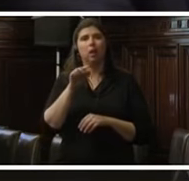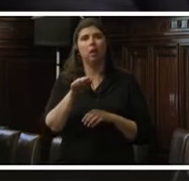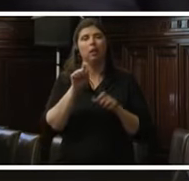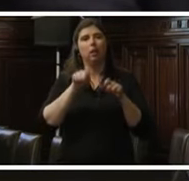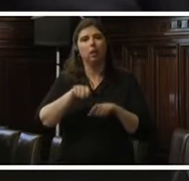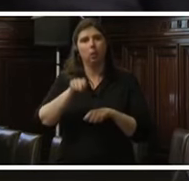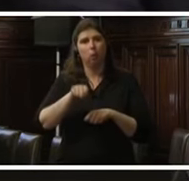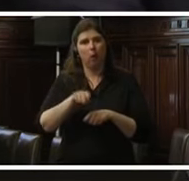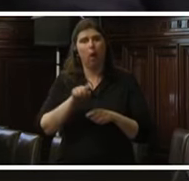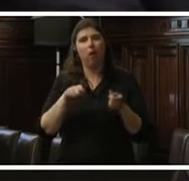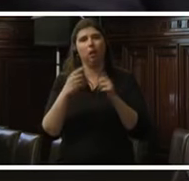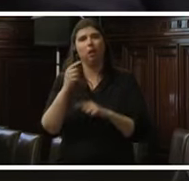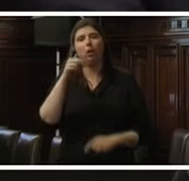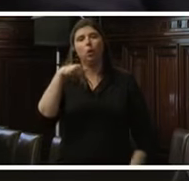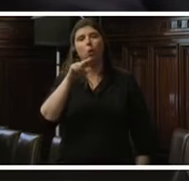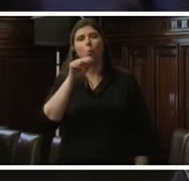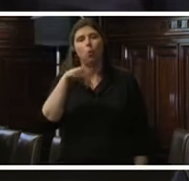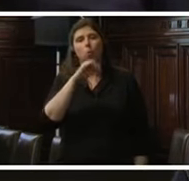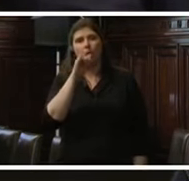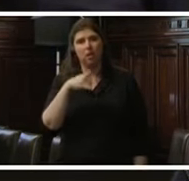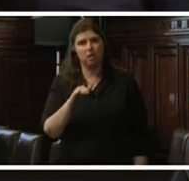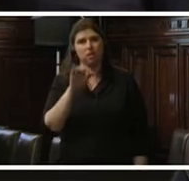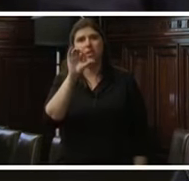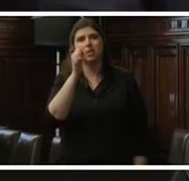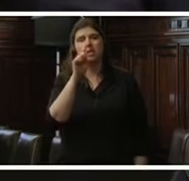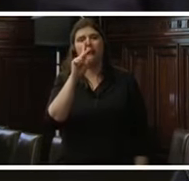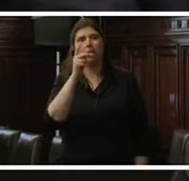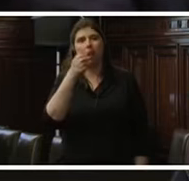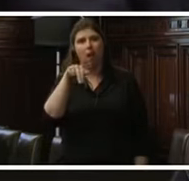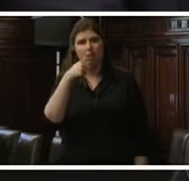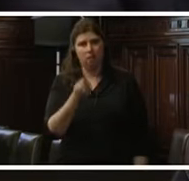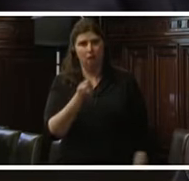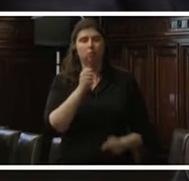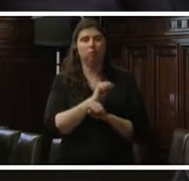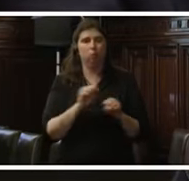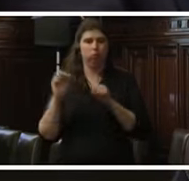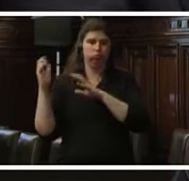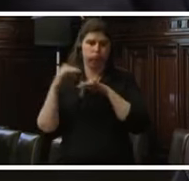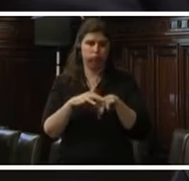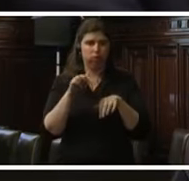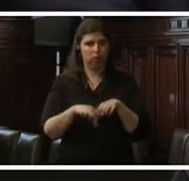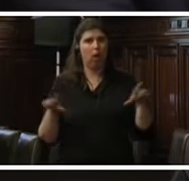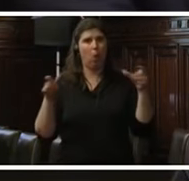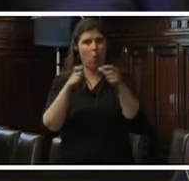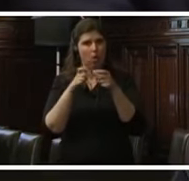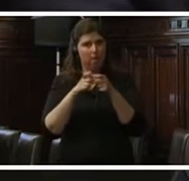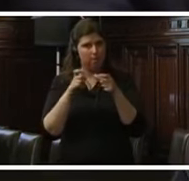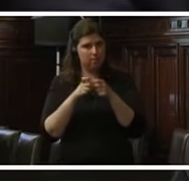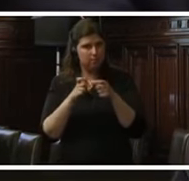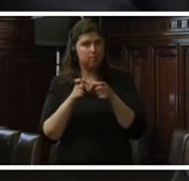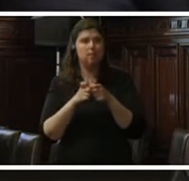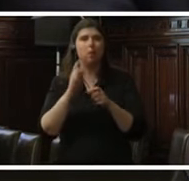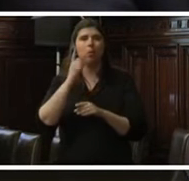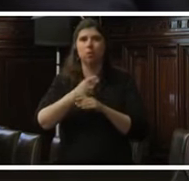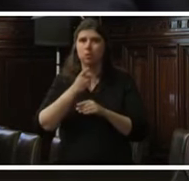Carlos Ramos Núñez and Eloy Spinoza Saldaña, habilitados para asistir a esta audiencia por decisión del Pleno del Tribunal